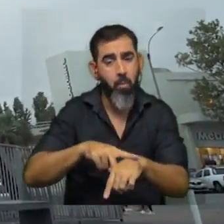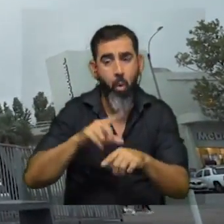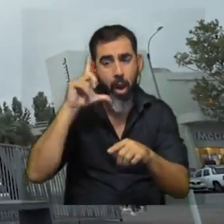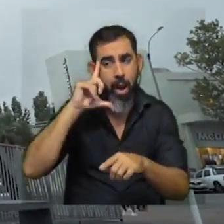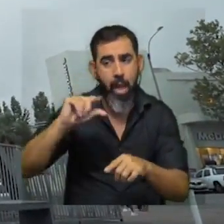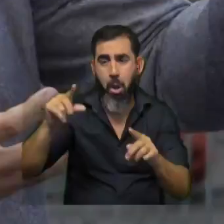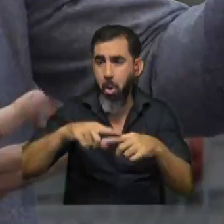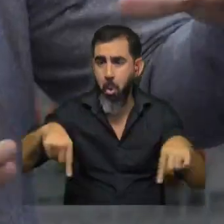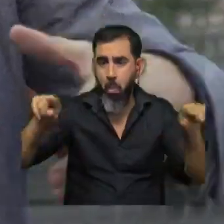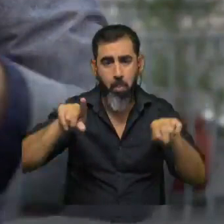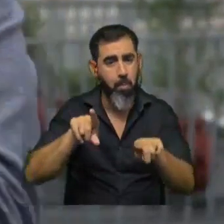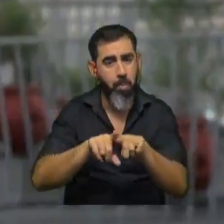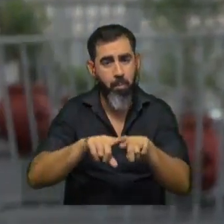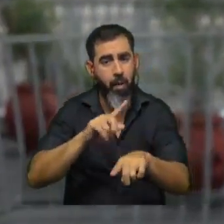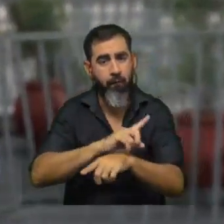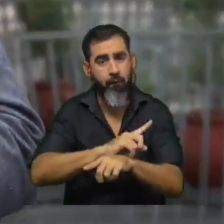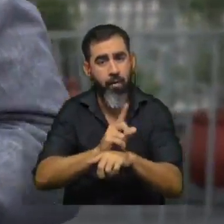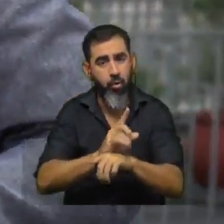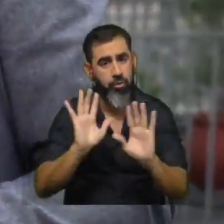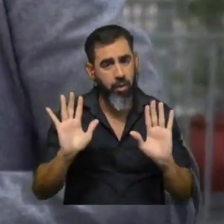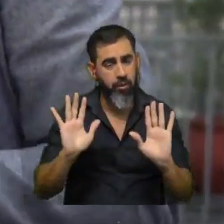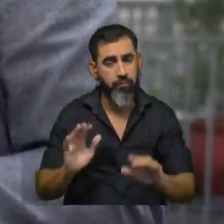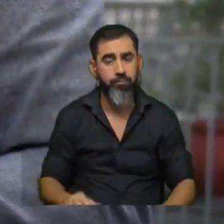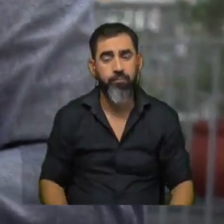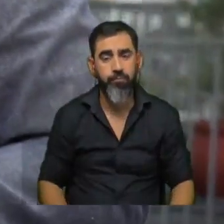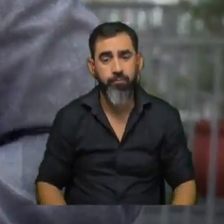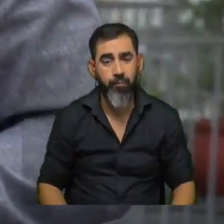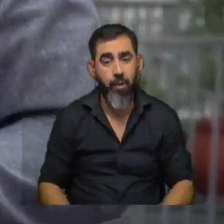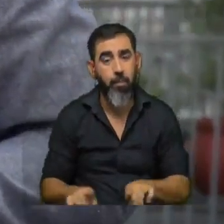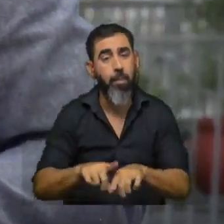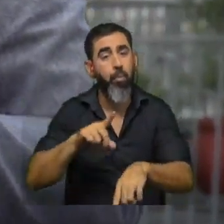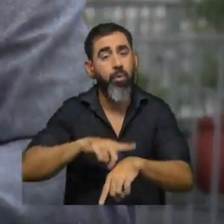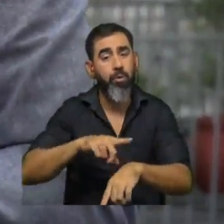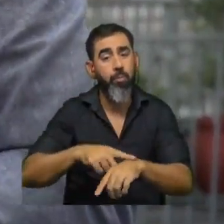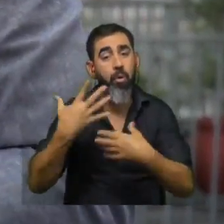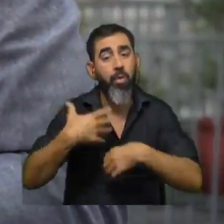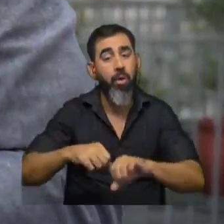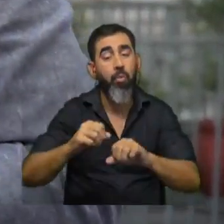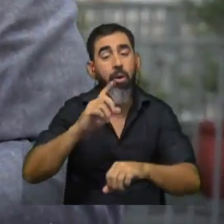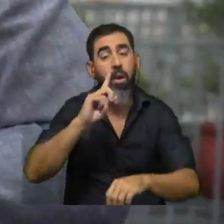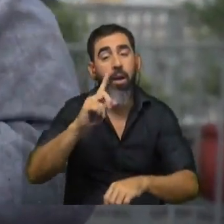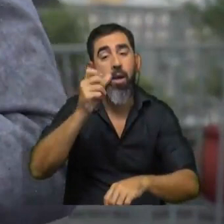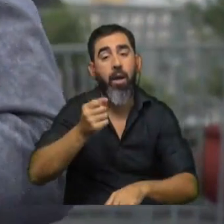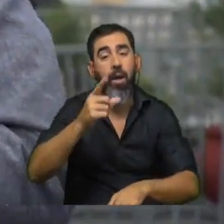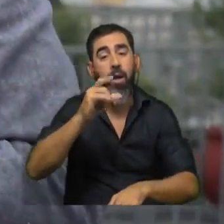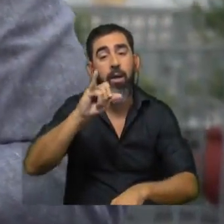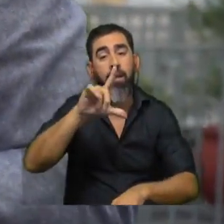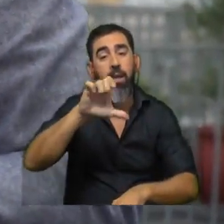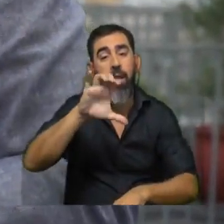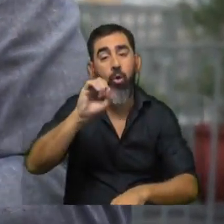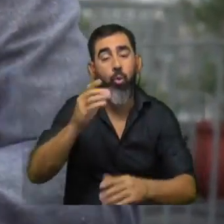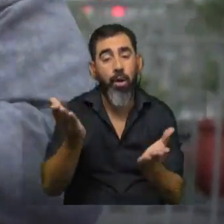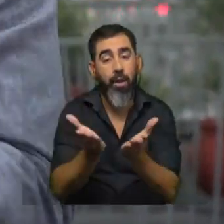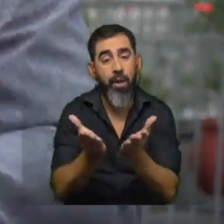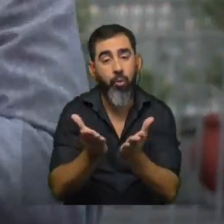su máxima amplitud y eso es una cosa muy curiosa es algo que lo constató por primera vez Galileo siendo estudiante en la